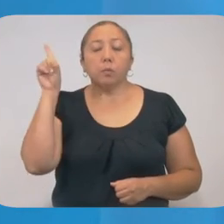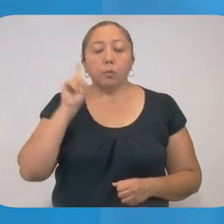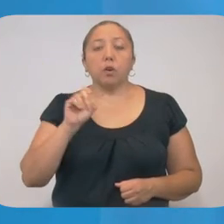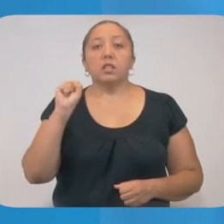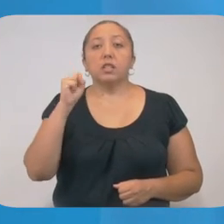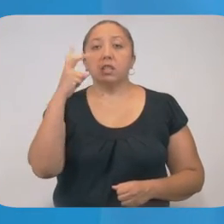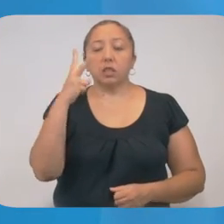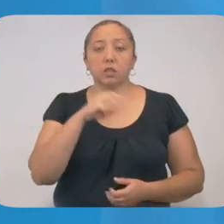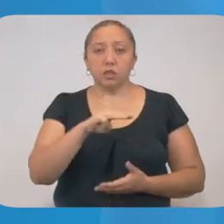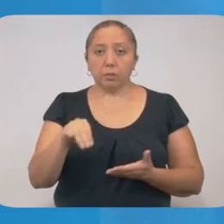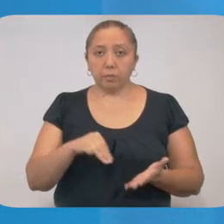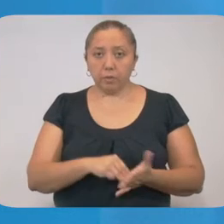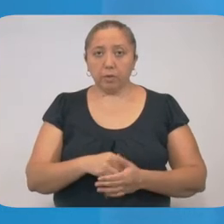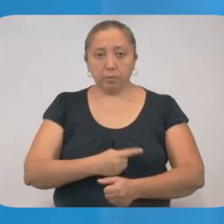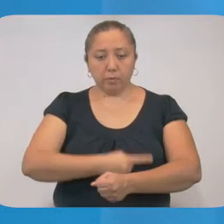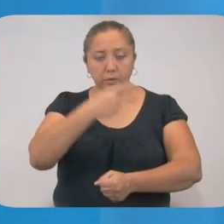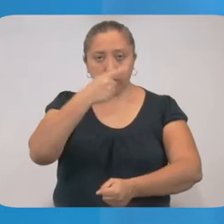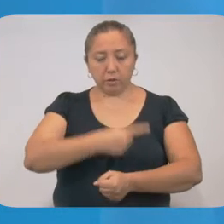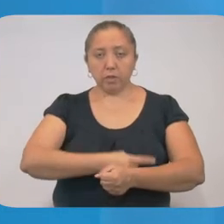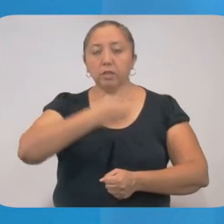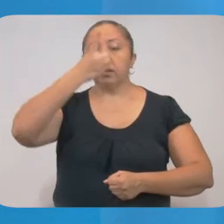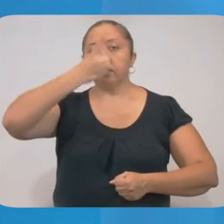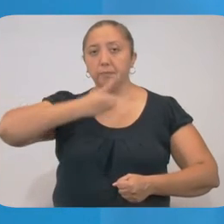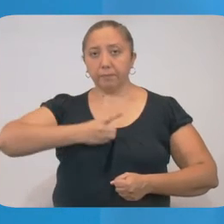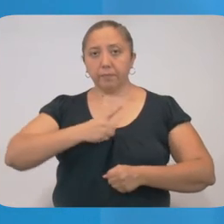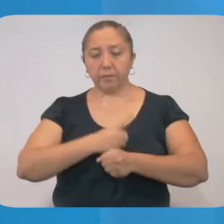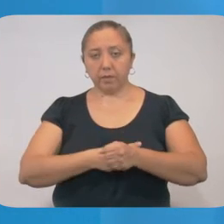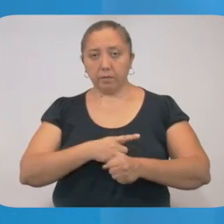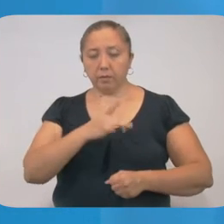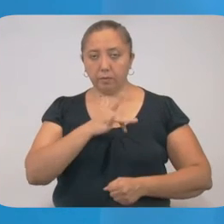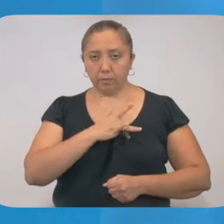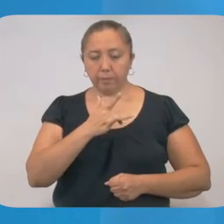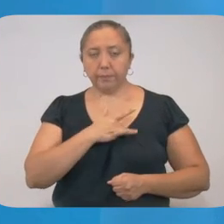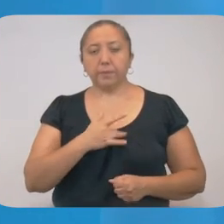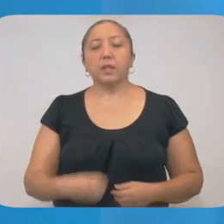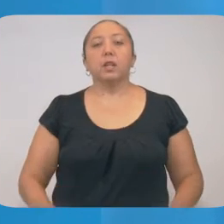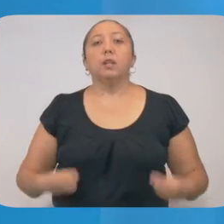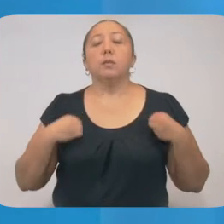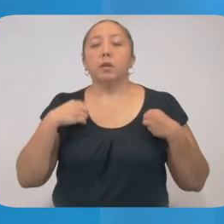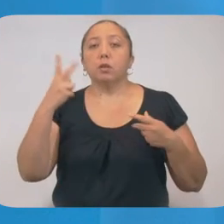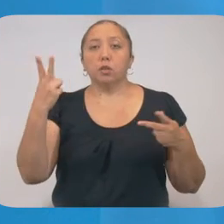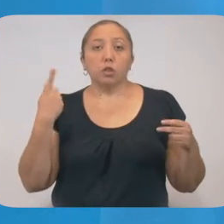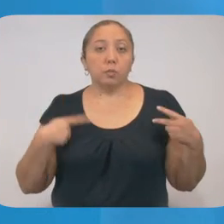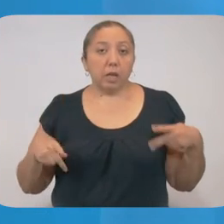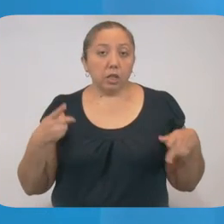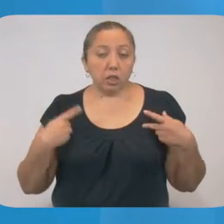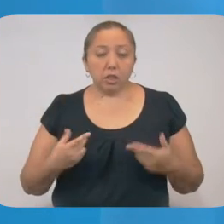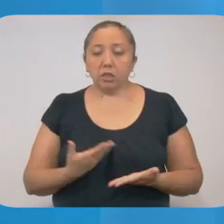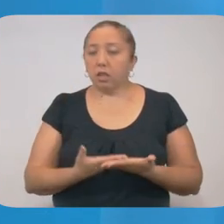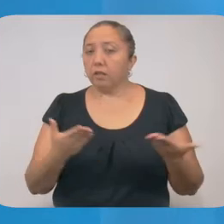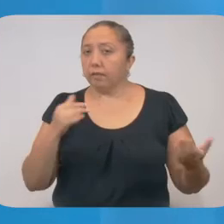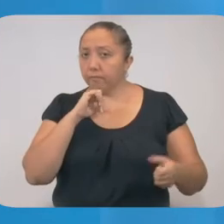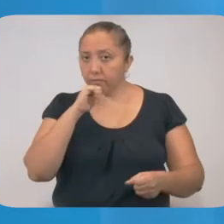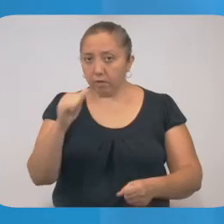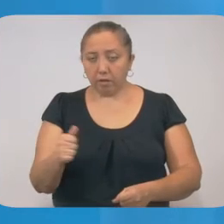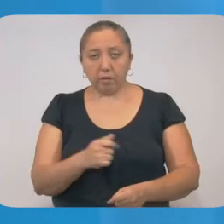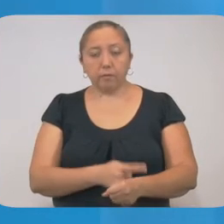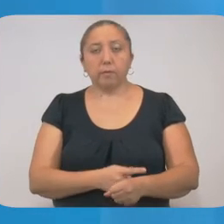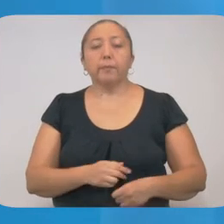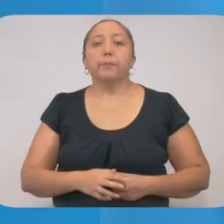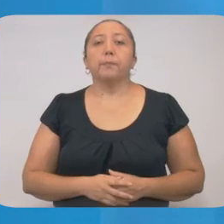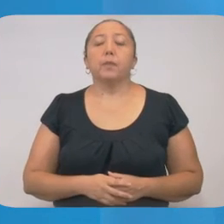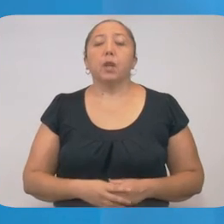años de Mérida, con hipertensión, diabetes y enfermedad cardíaca. Vivía con dos personas, hasta el momento asintomáticas.